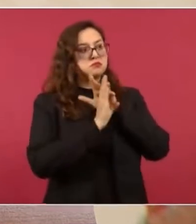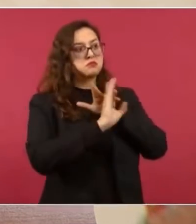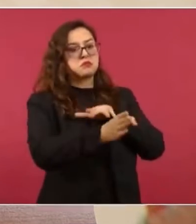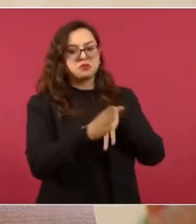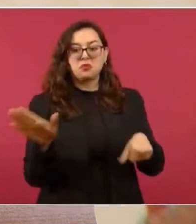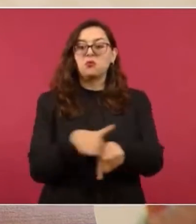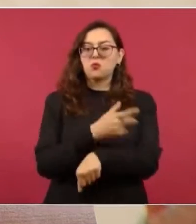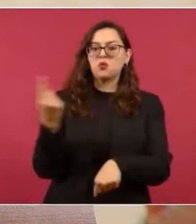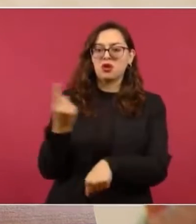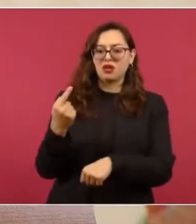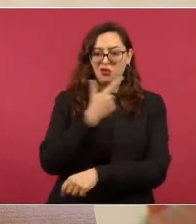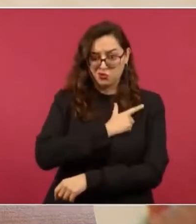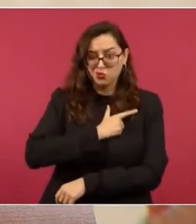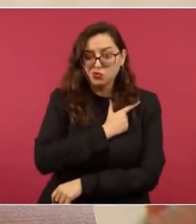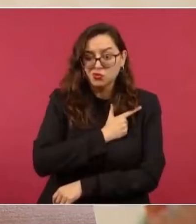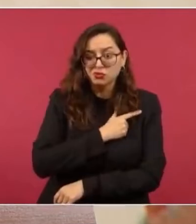necesidad.